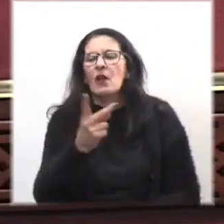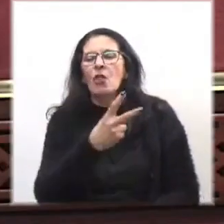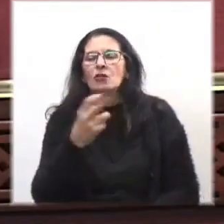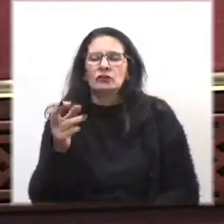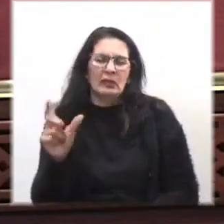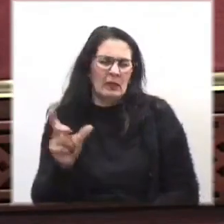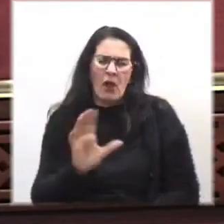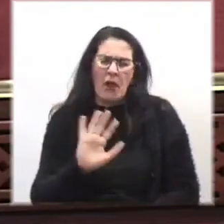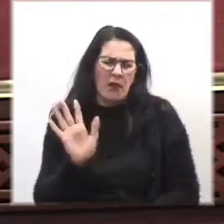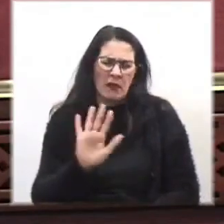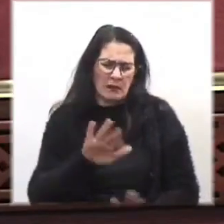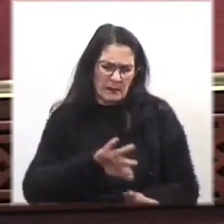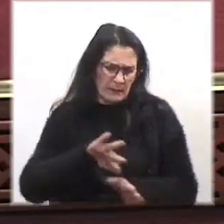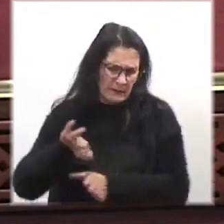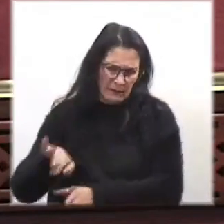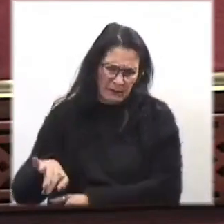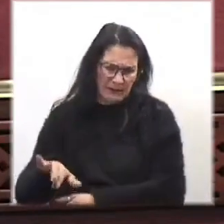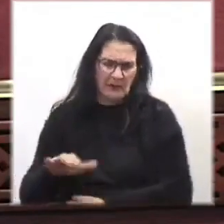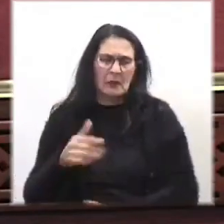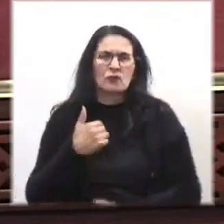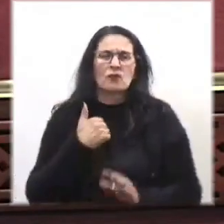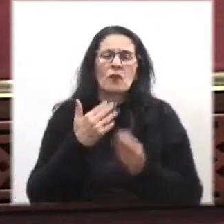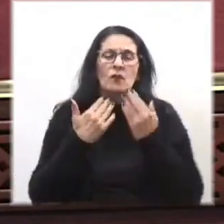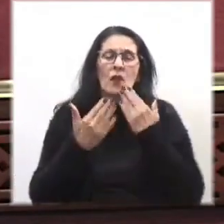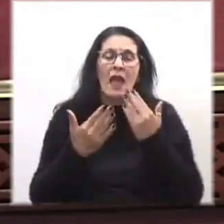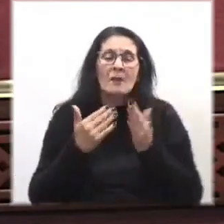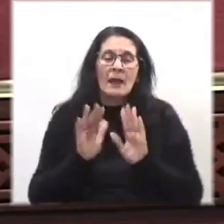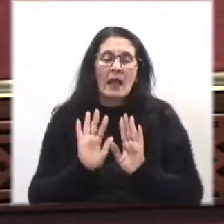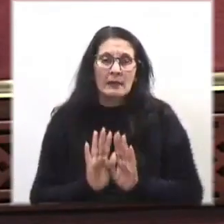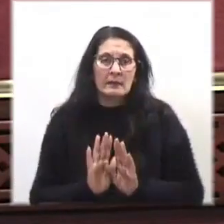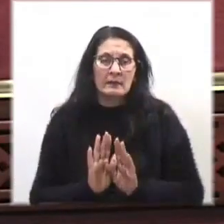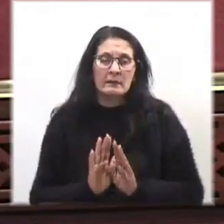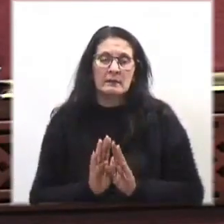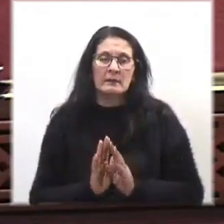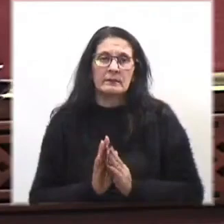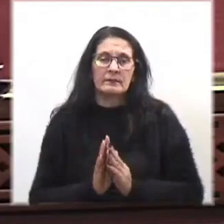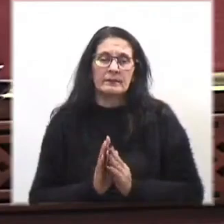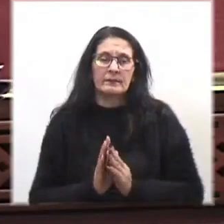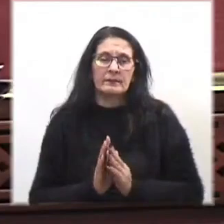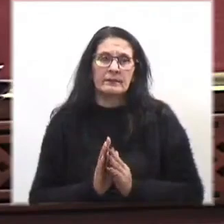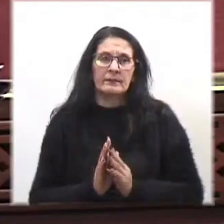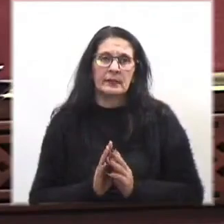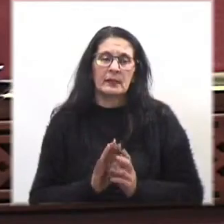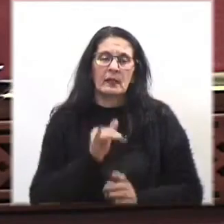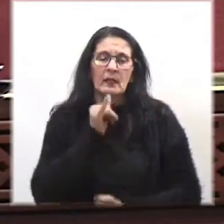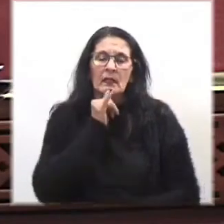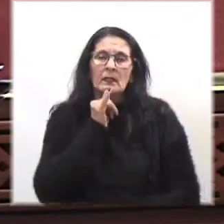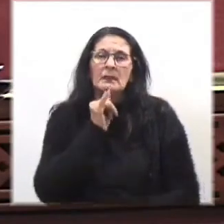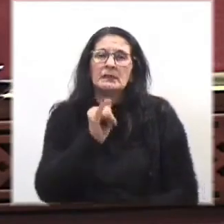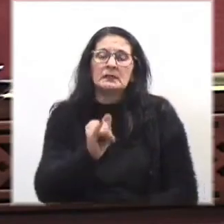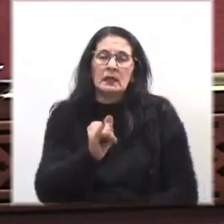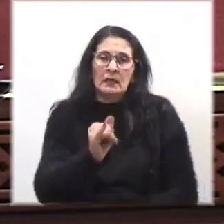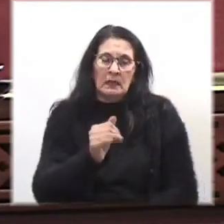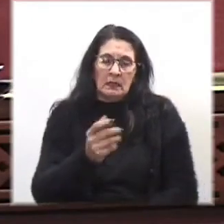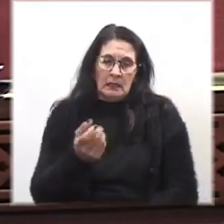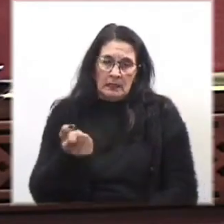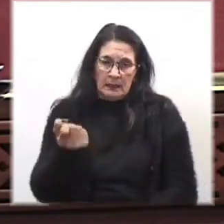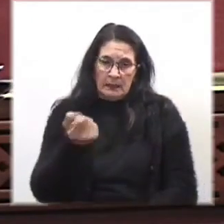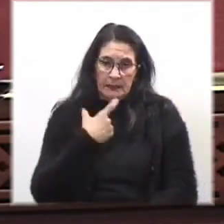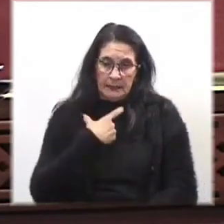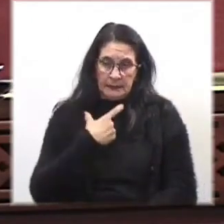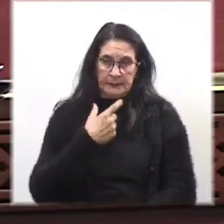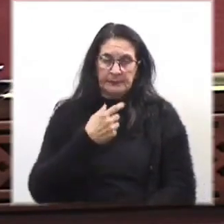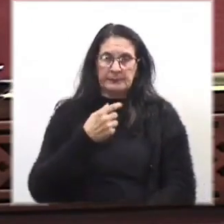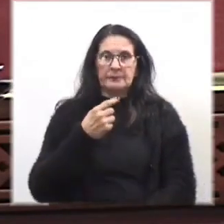y pico. Voy a hablar del mensaje que me pasa un meteorólogo